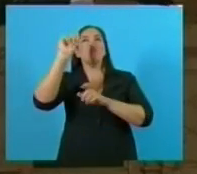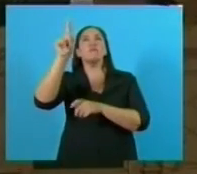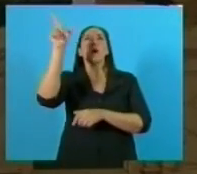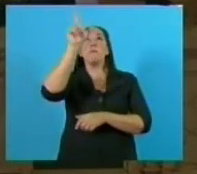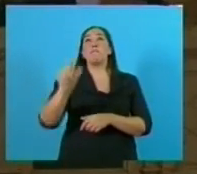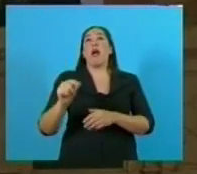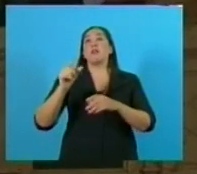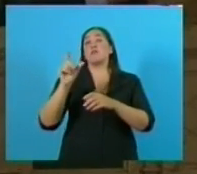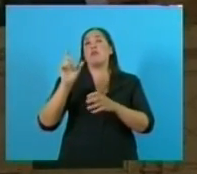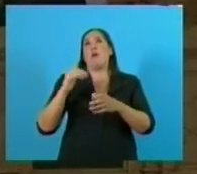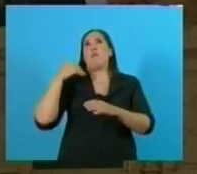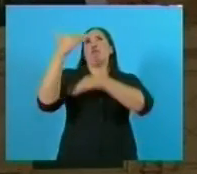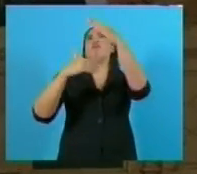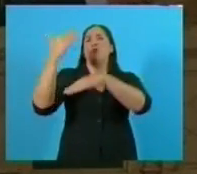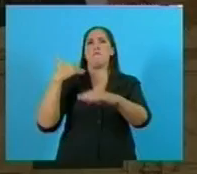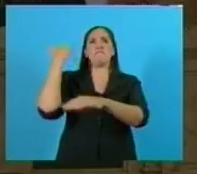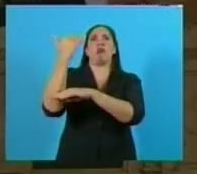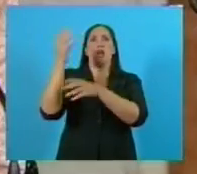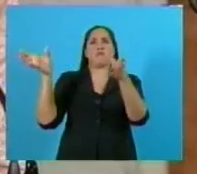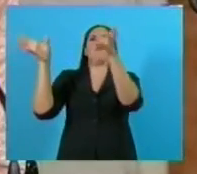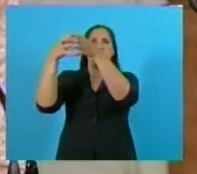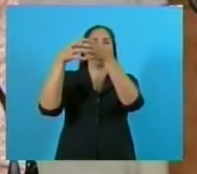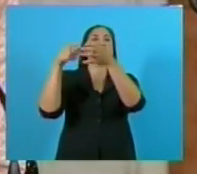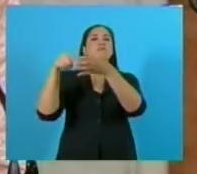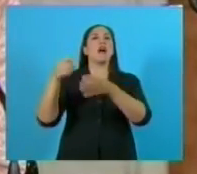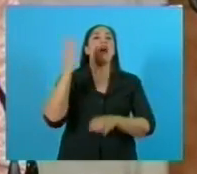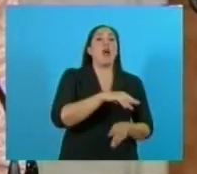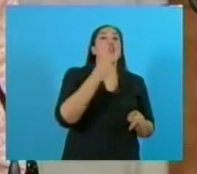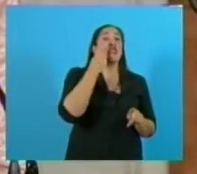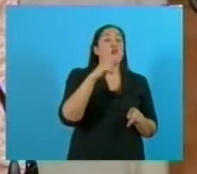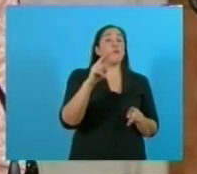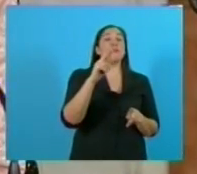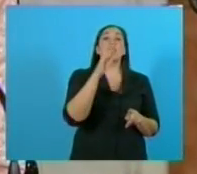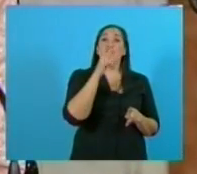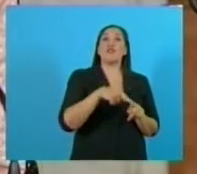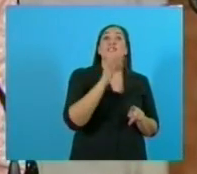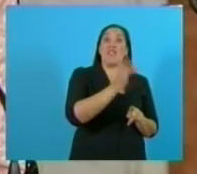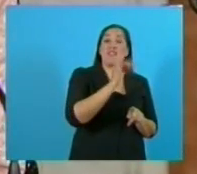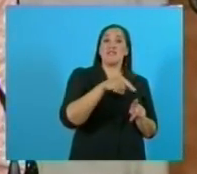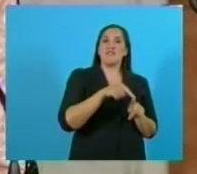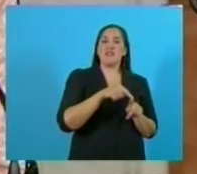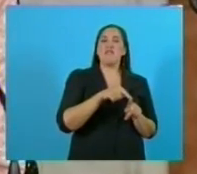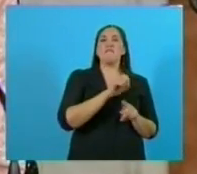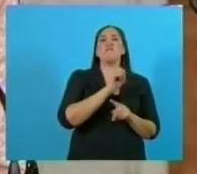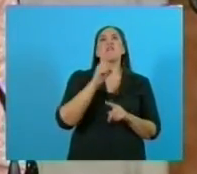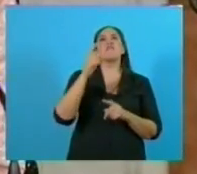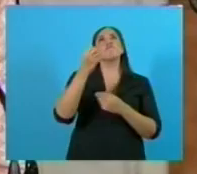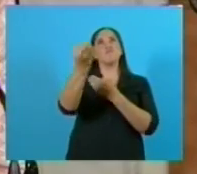desarrollados en diciembre del 2014, Argentina, en su capítulo de tendencias recientes en educación,